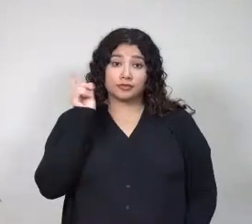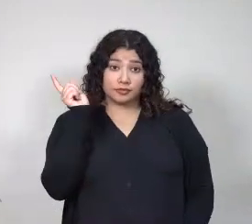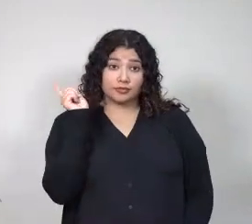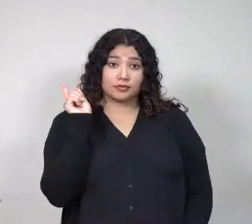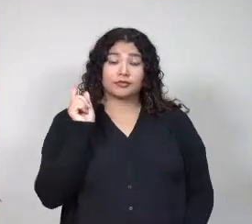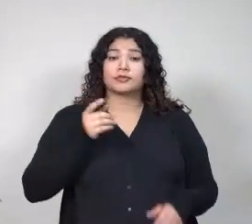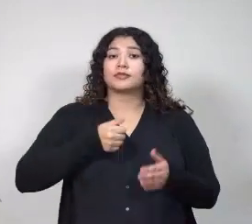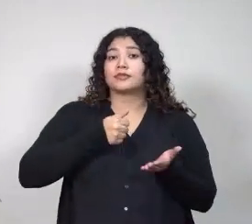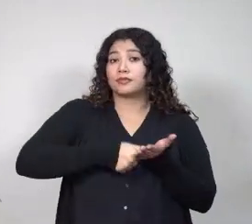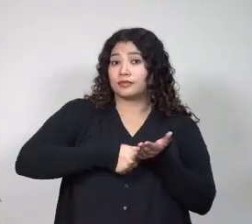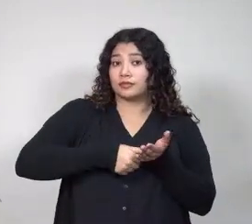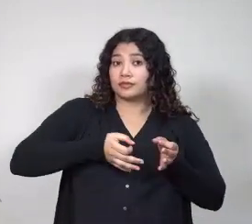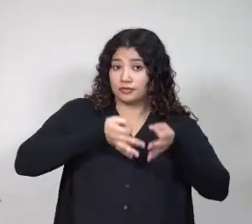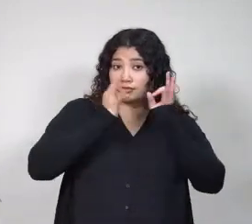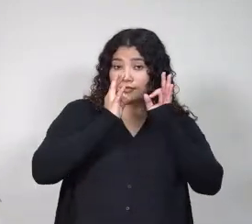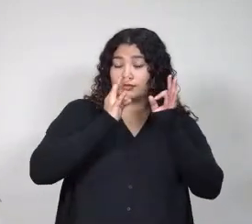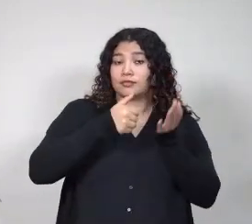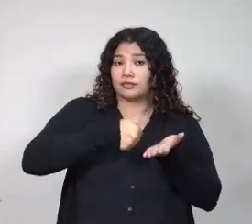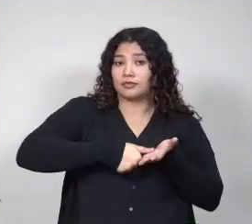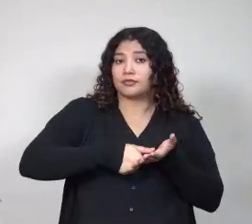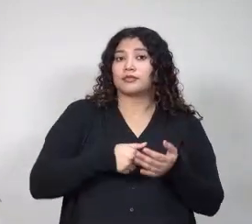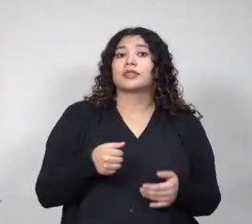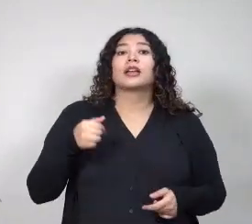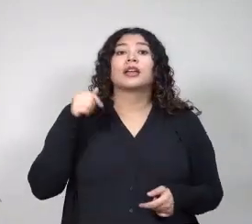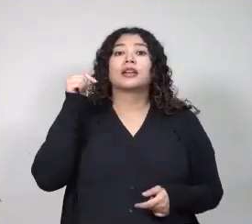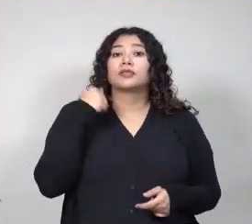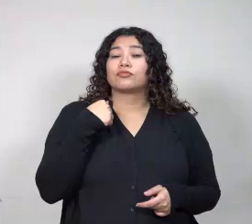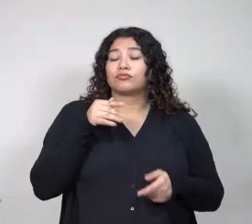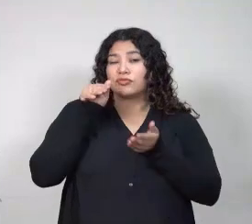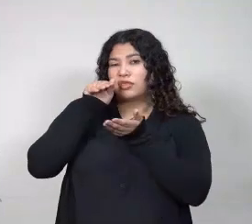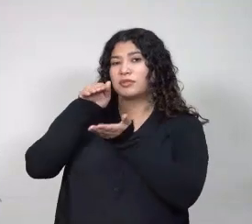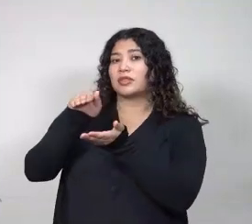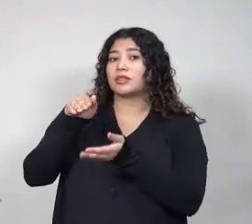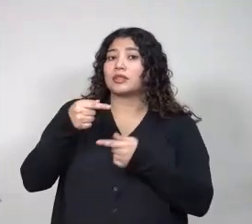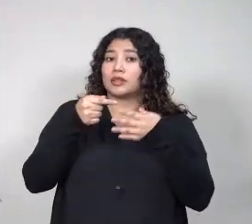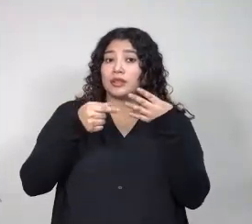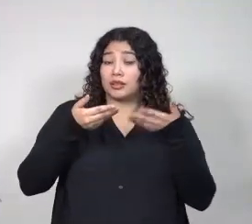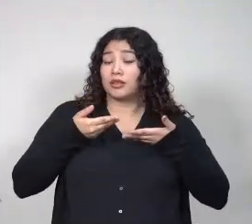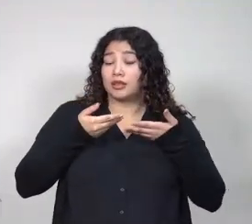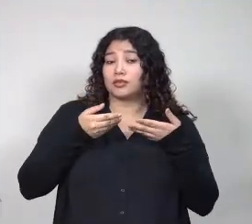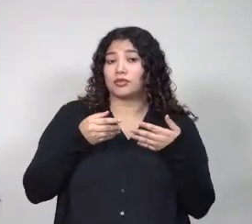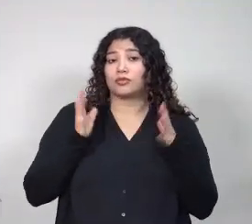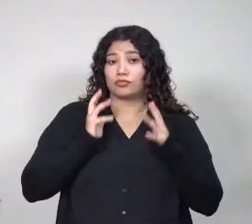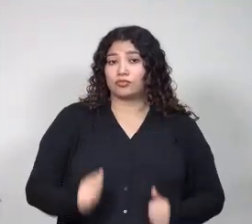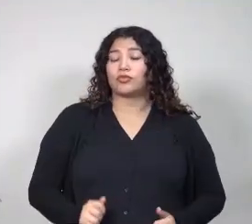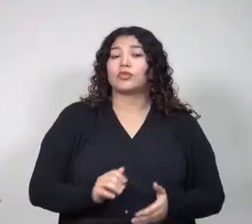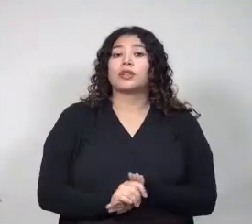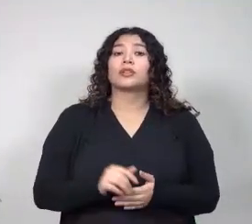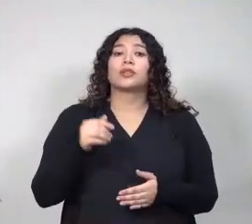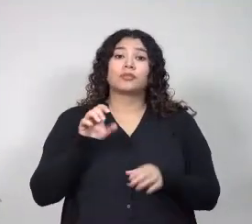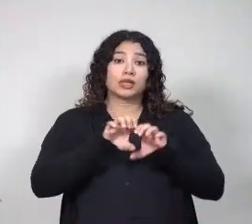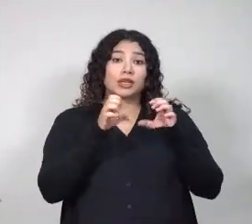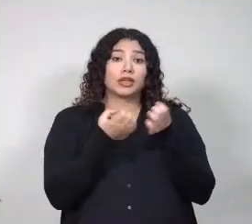de Jurisprudencia y Ciencias Sociales de la Universidad de El Salvador, específicamente del Departamento de Derecho Público, impartiendo la Cátedra de Derecho Laboral